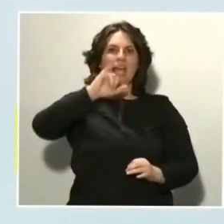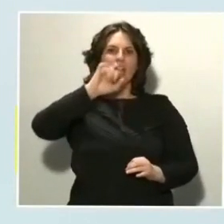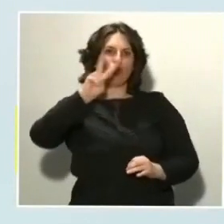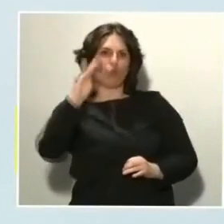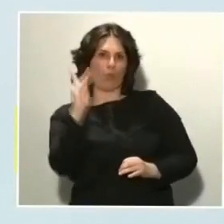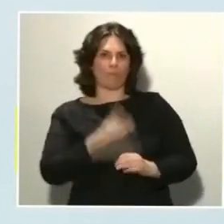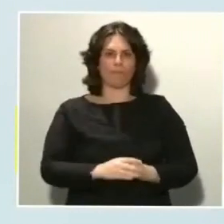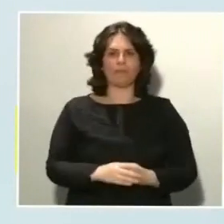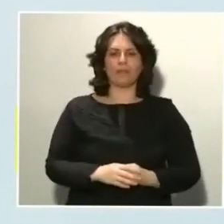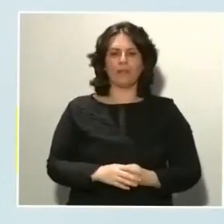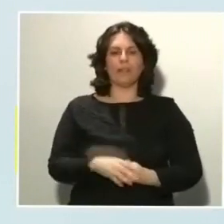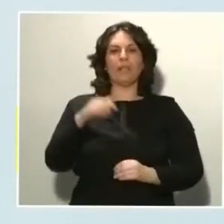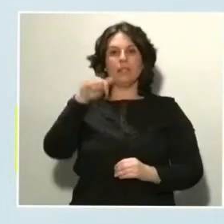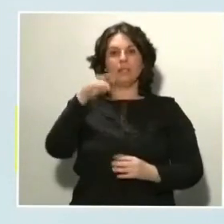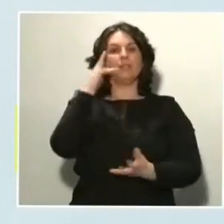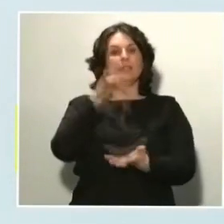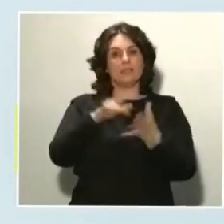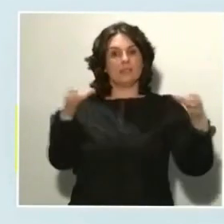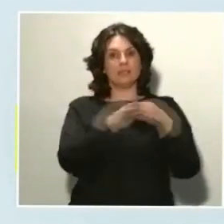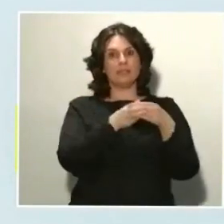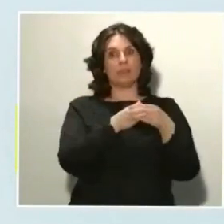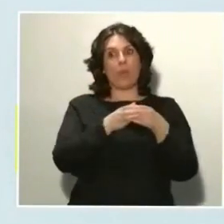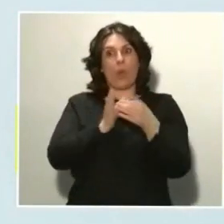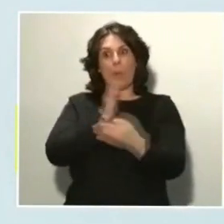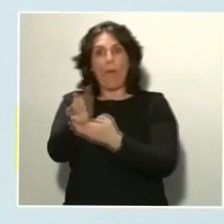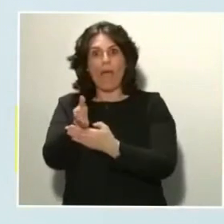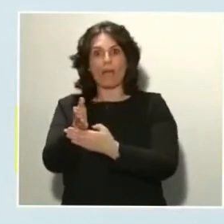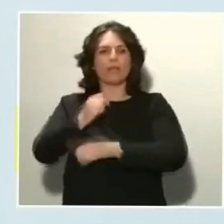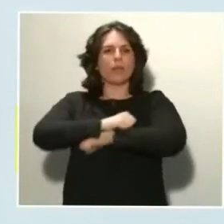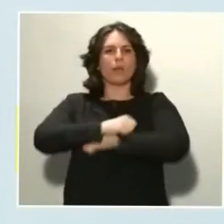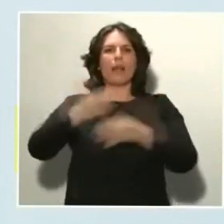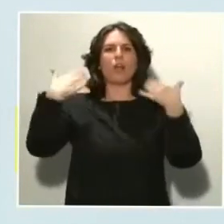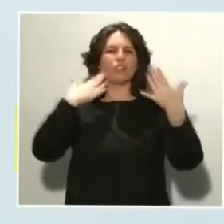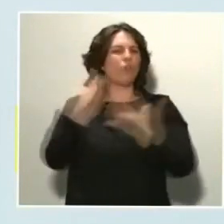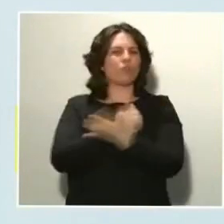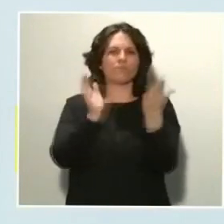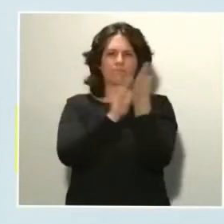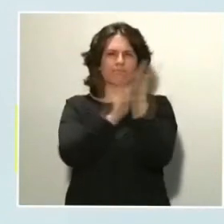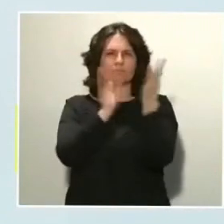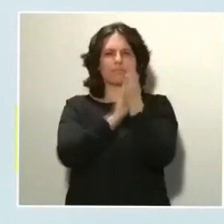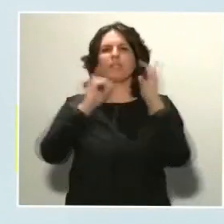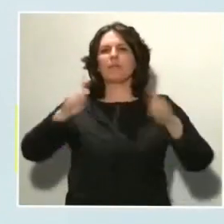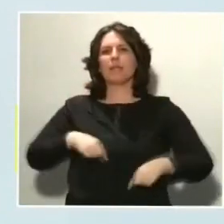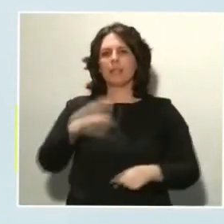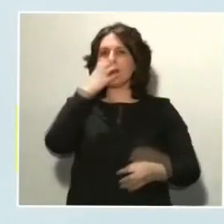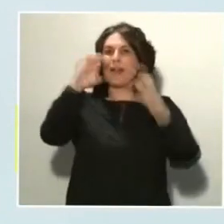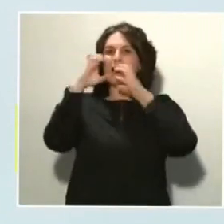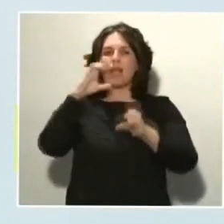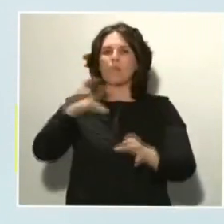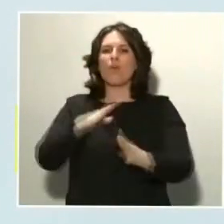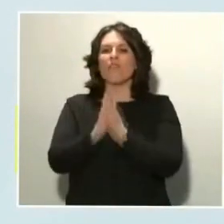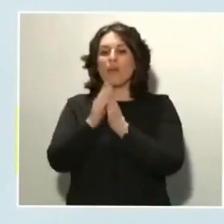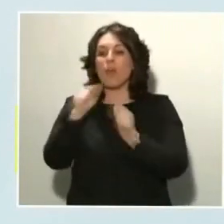a esta unidad con aplausos por todos los balcones y con gritos de, por favor, no se me contagien, que tienen que